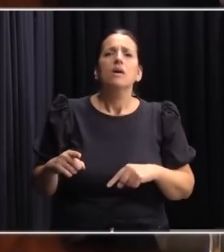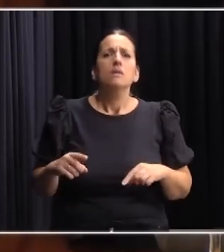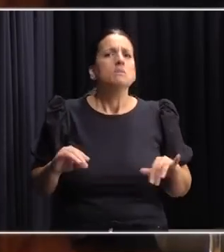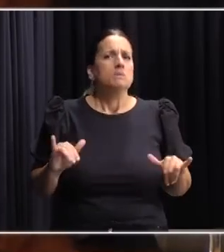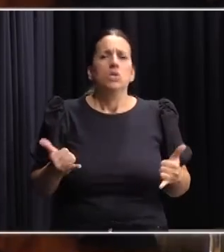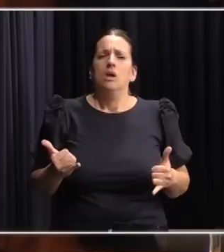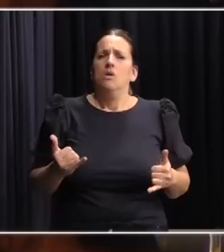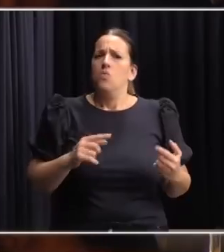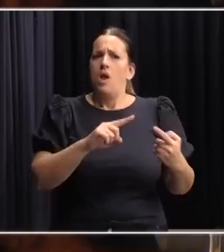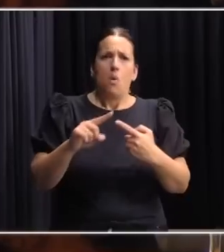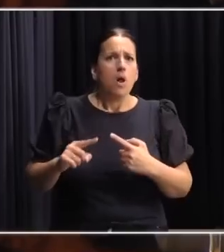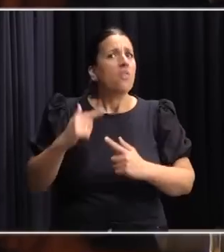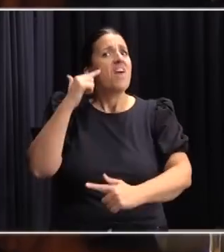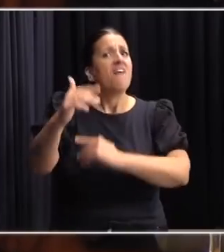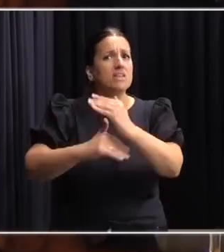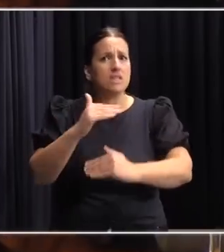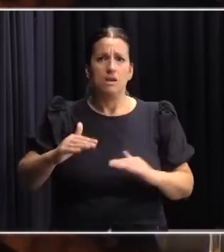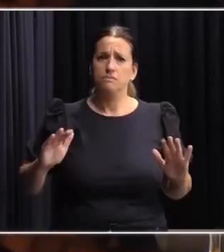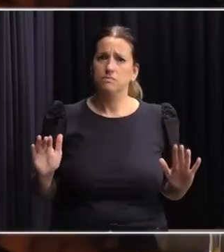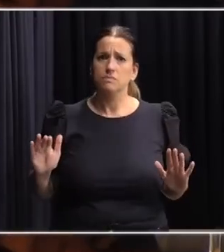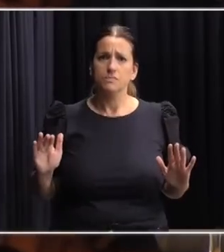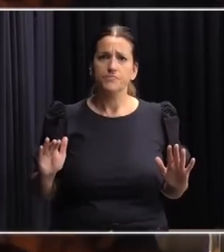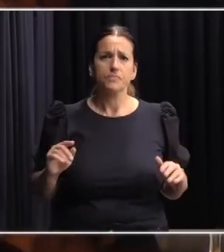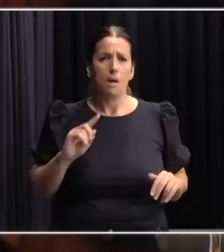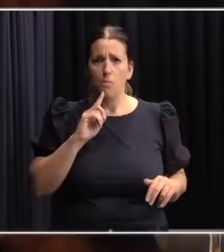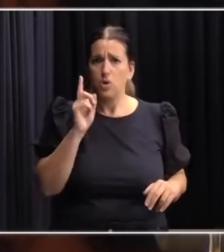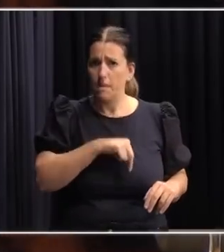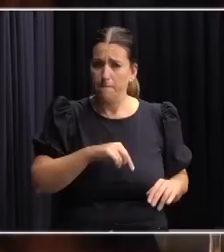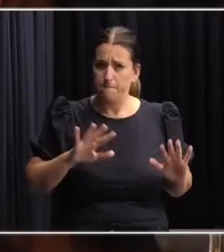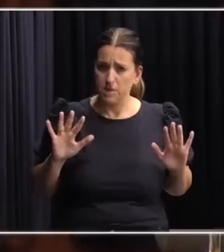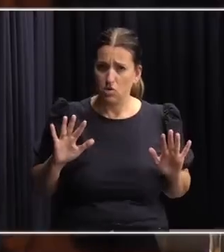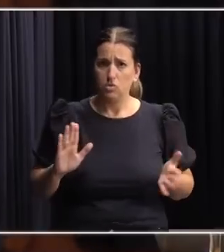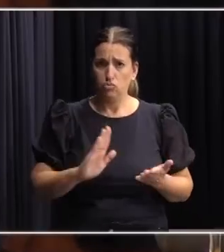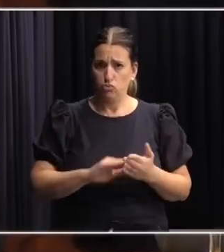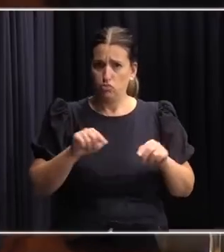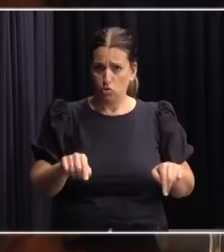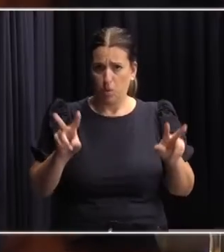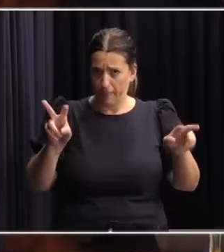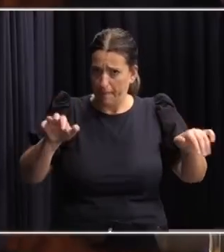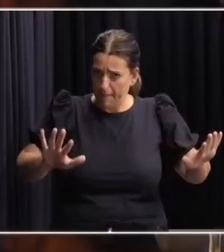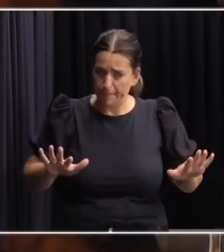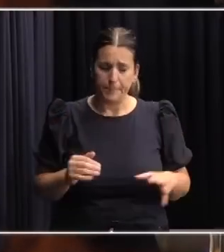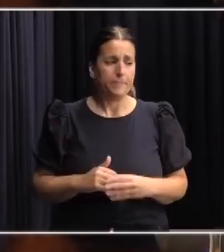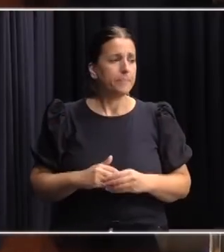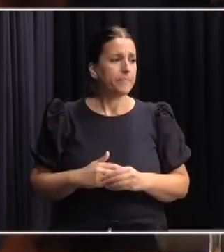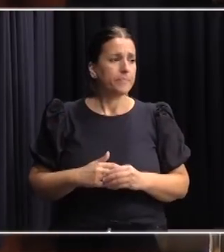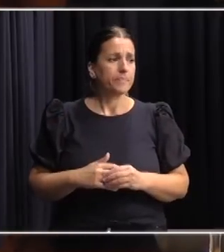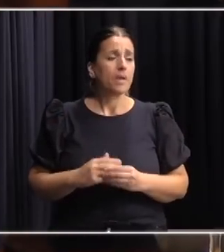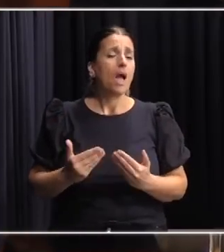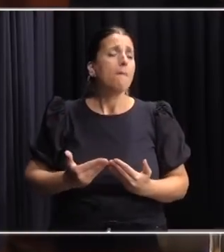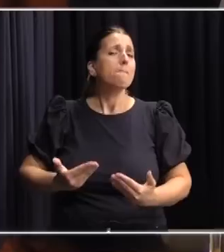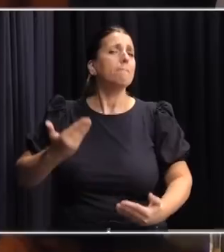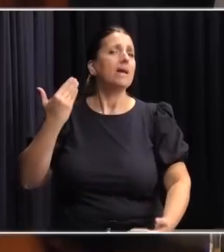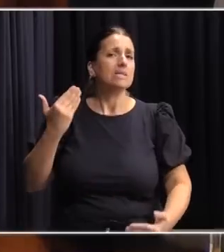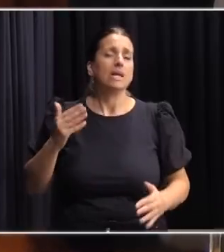un convenio de avanzar rápidamente sobre este tema. Para atrás,